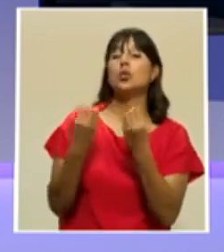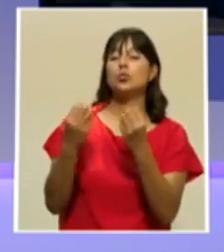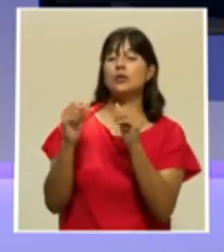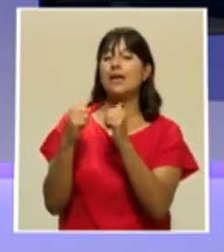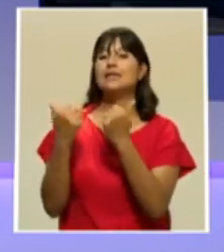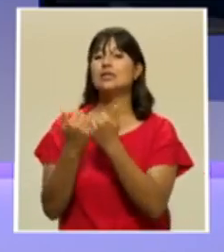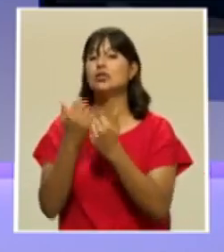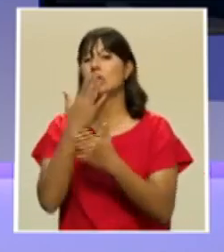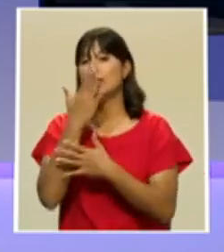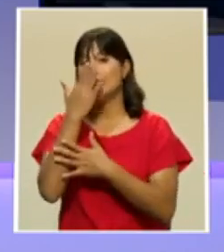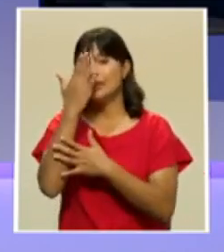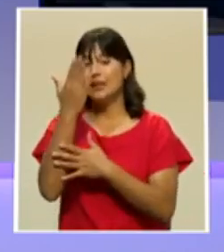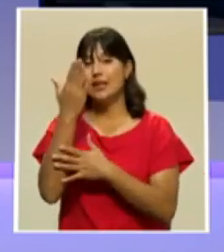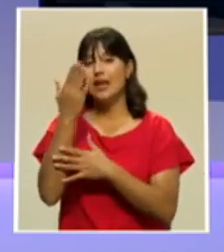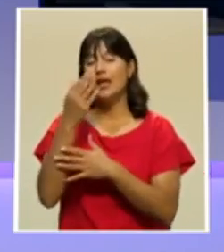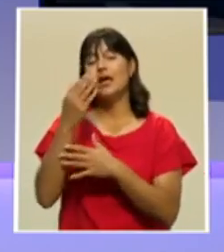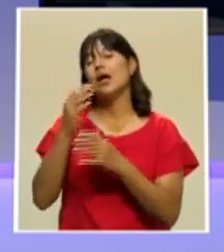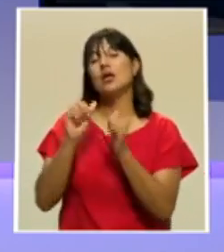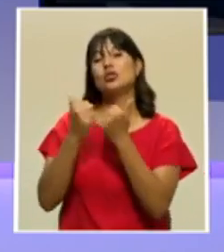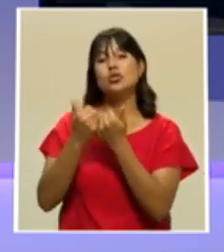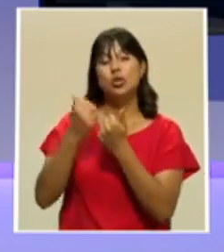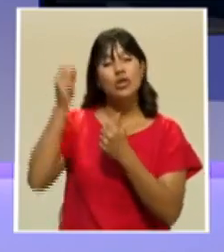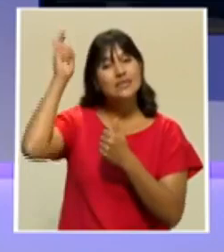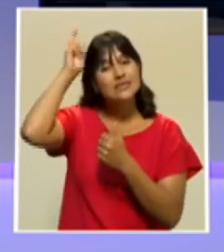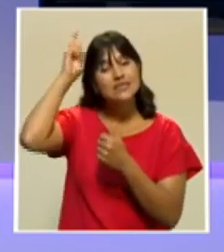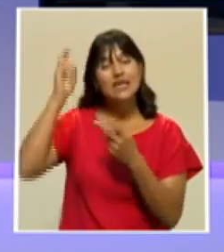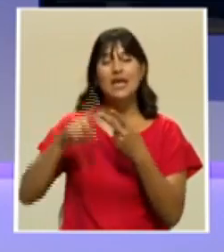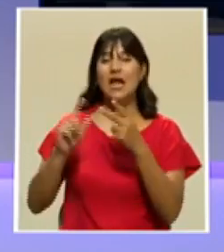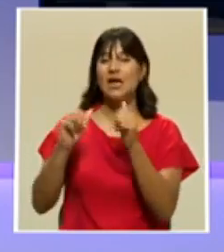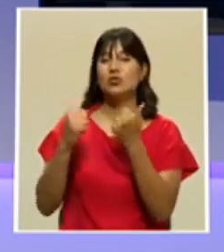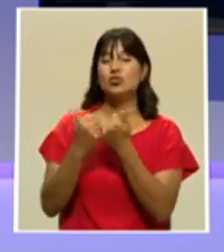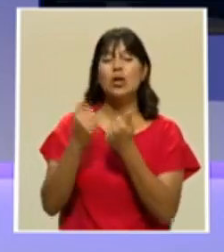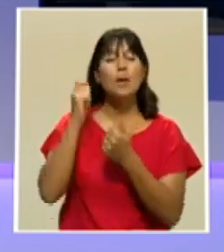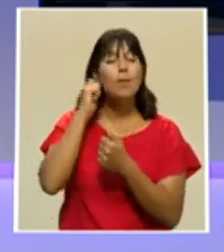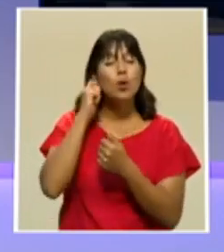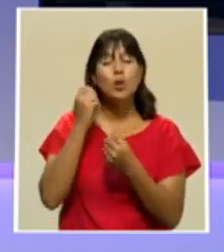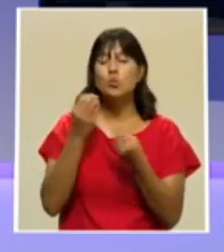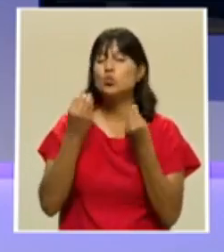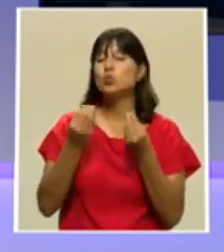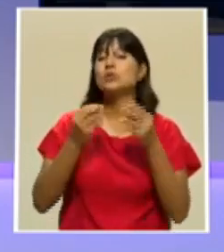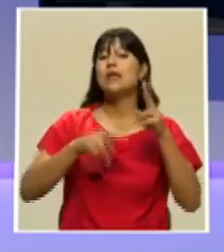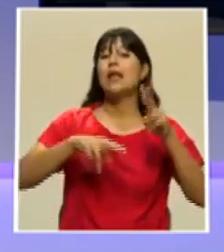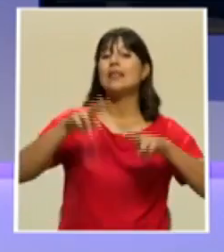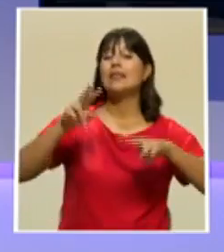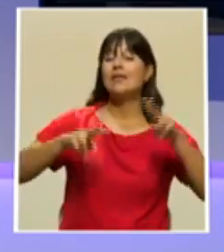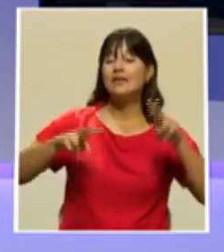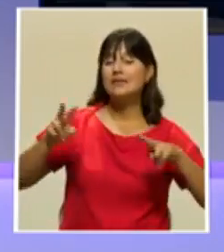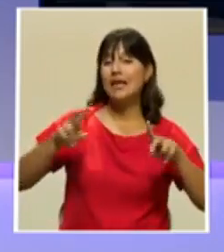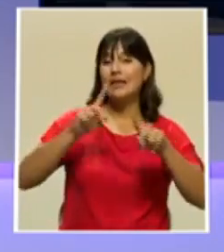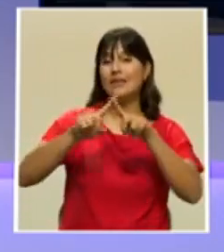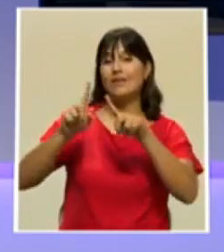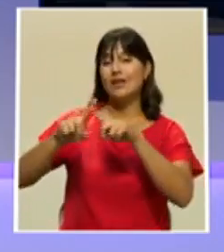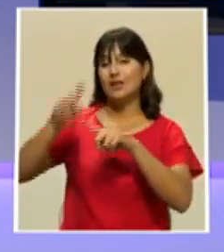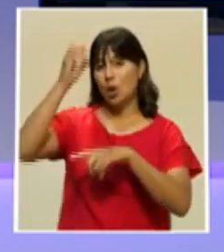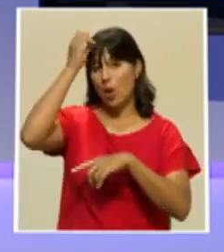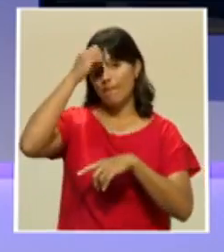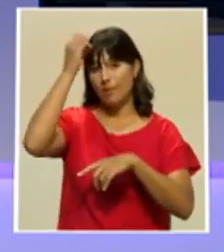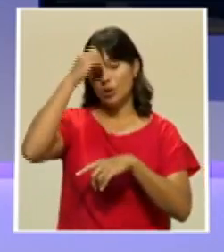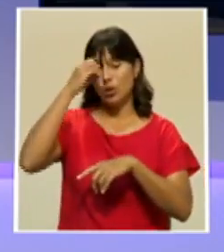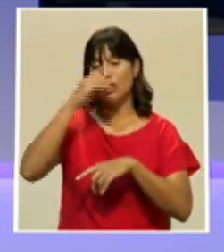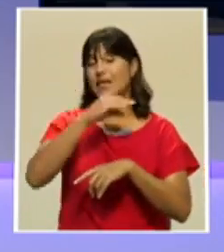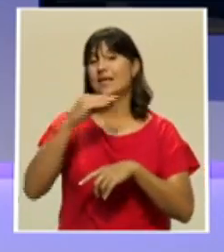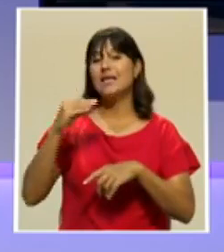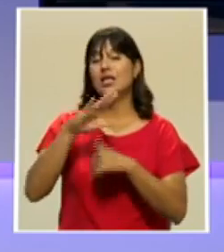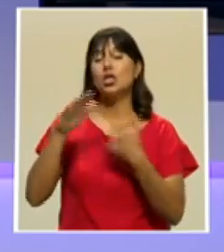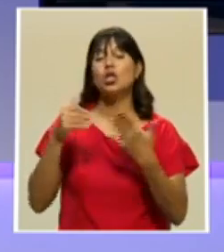hasta asociaciones de damas. Es decir, es una diversidad de opiniones donde todo el país se ha unido